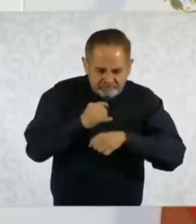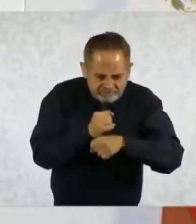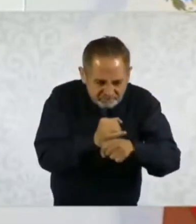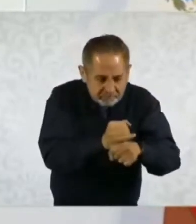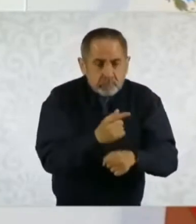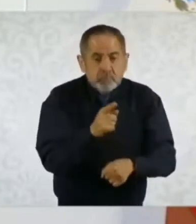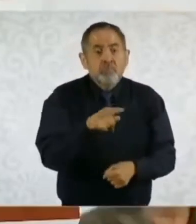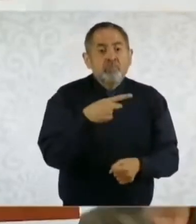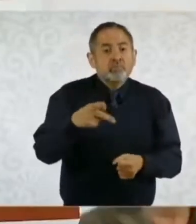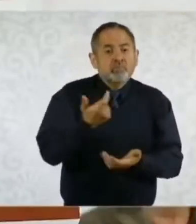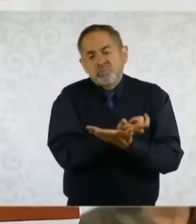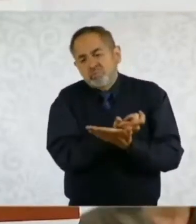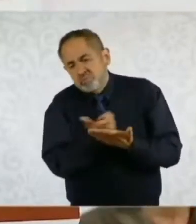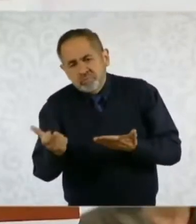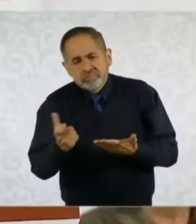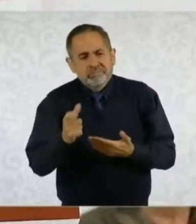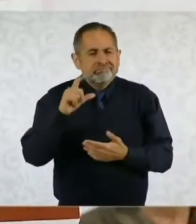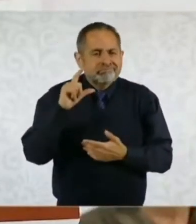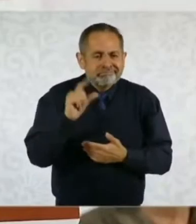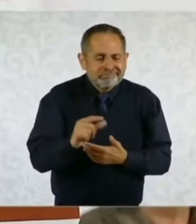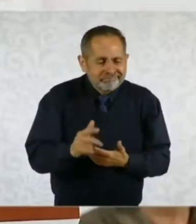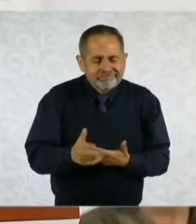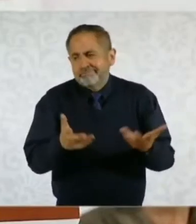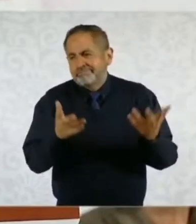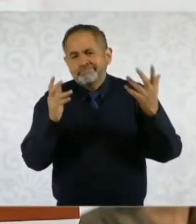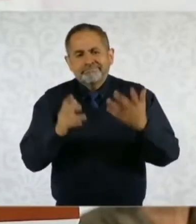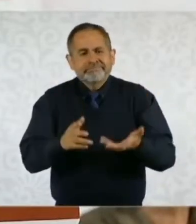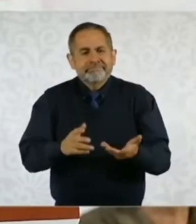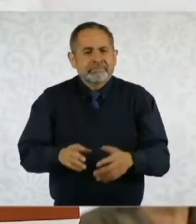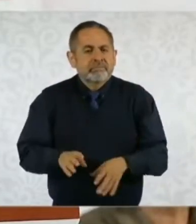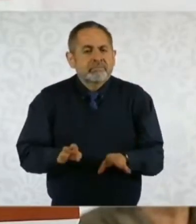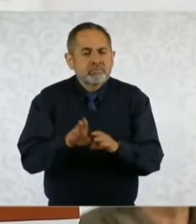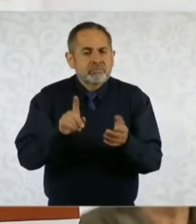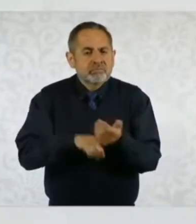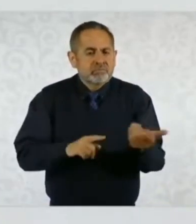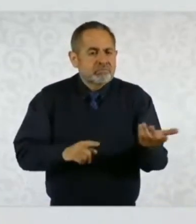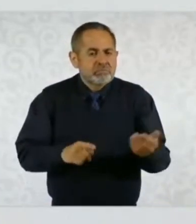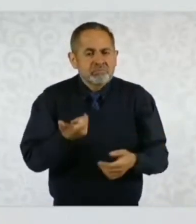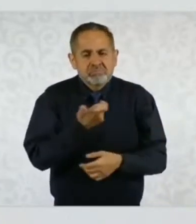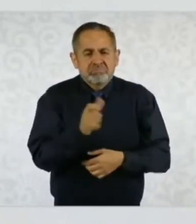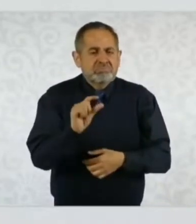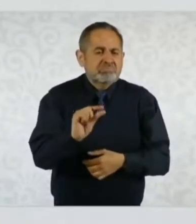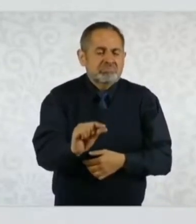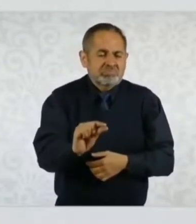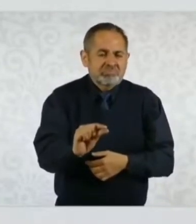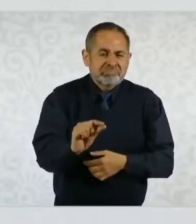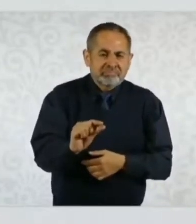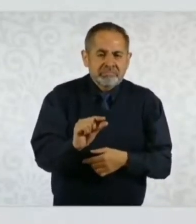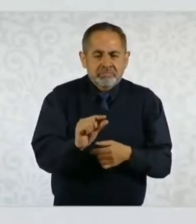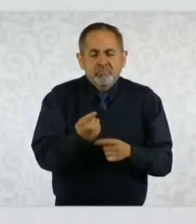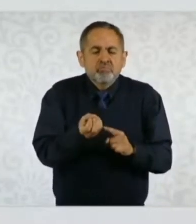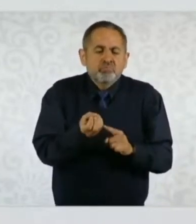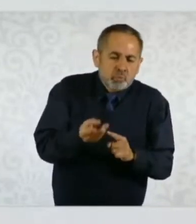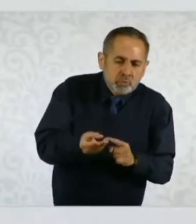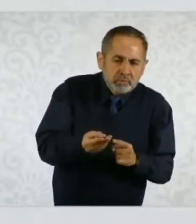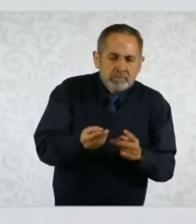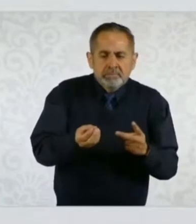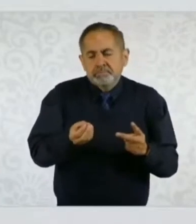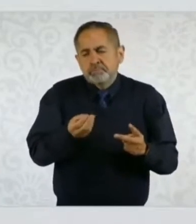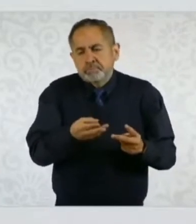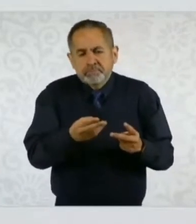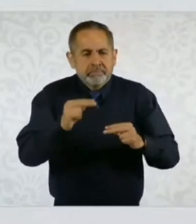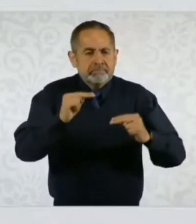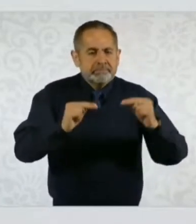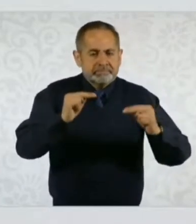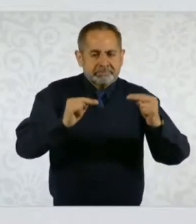y no digo que no deba ser así, pues es un salario base, después viene un estímulo y después sí tienes